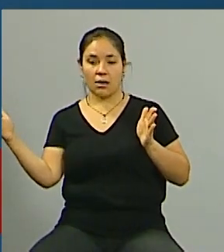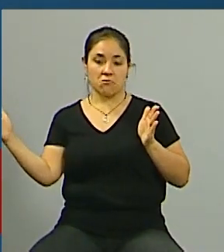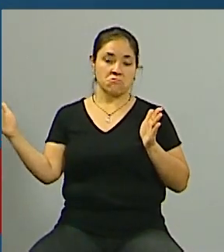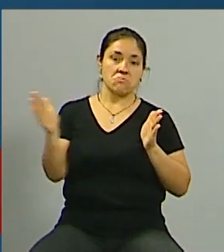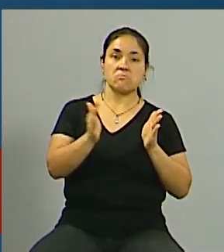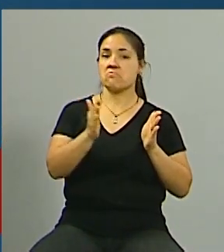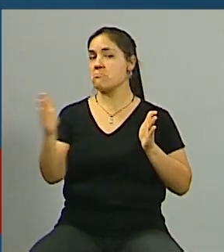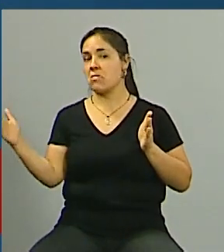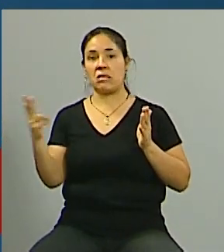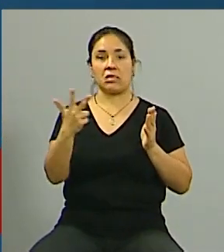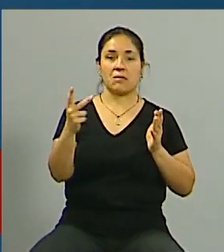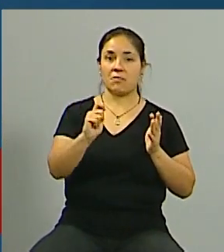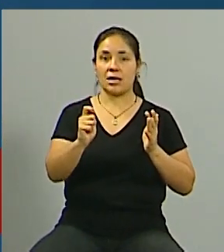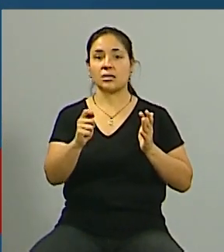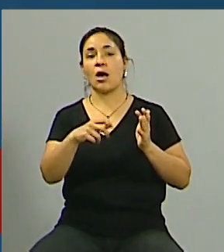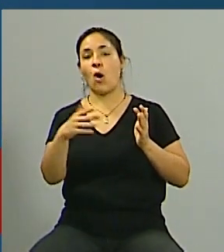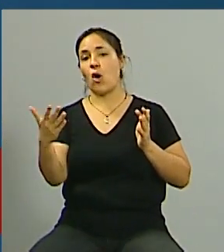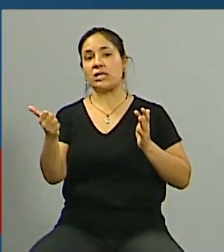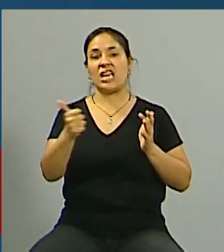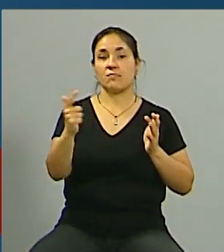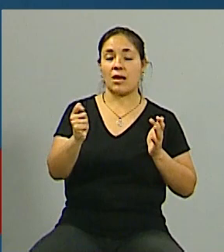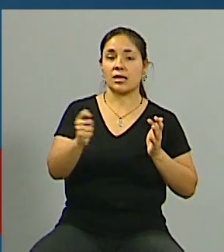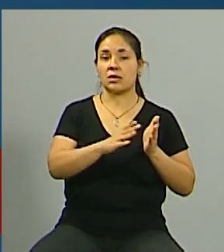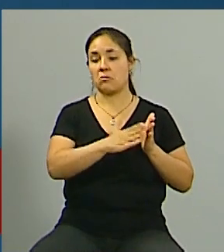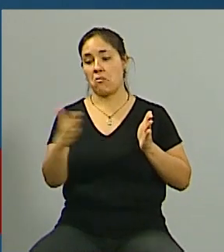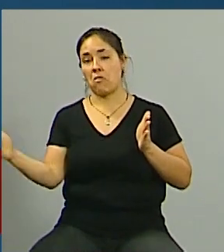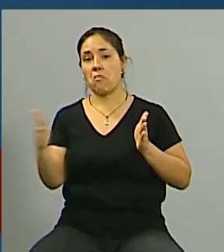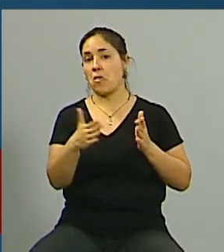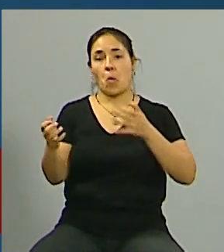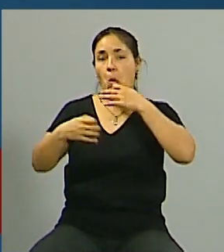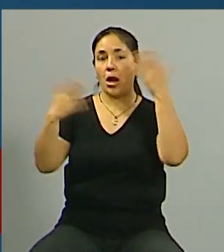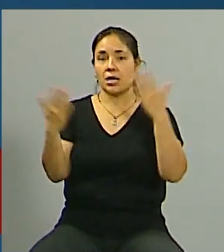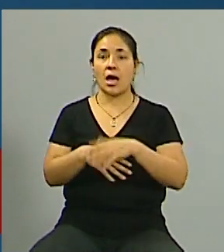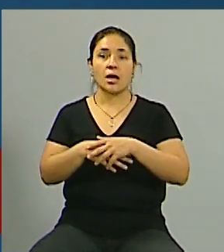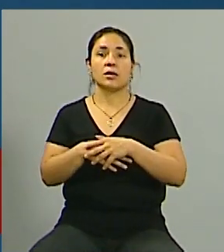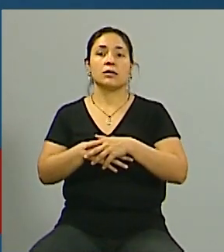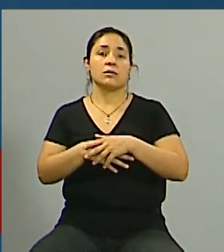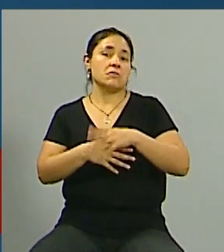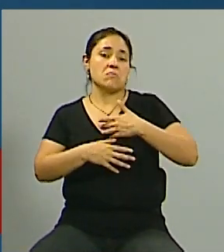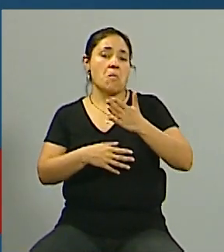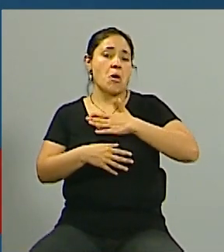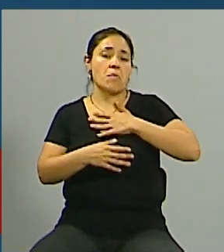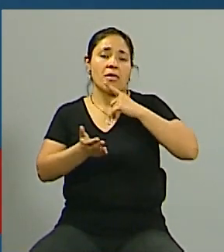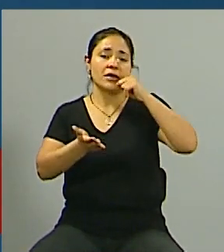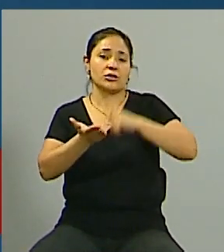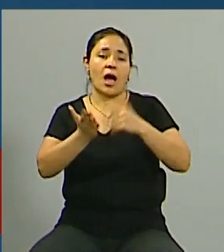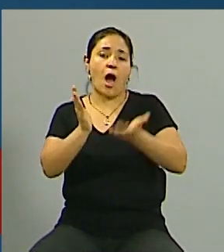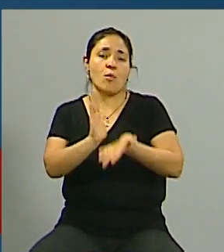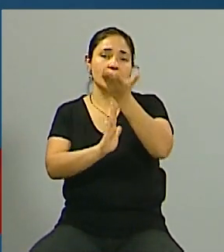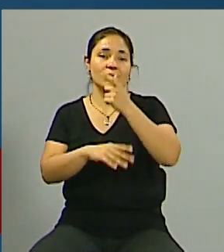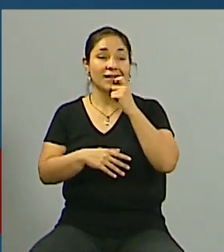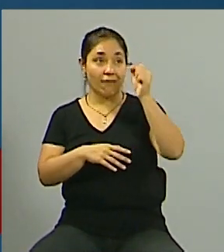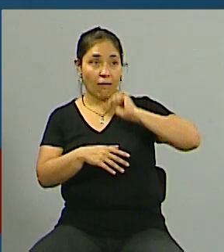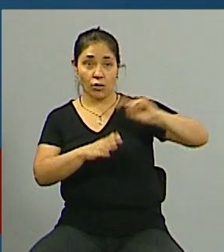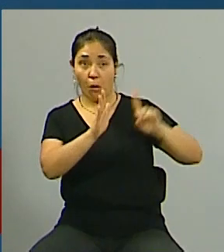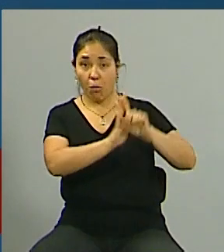dos meses actualizaciones propias es decir la inflación hoy día subió tanto así que no voy a tener que ajustar el mes que viene